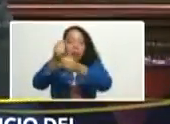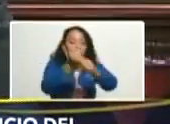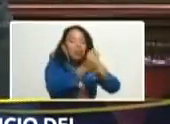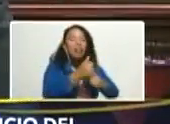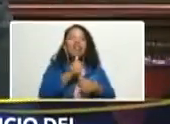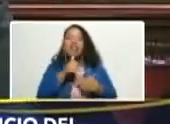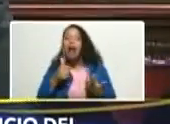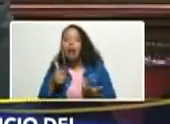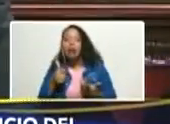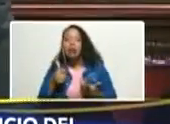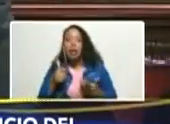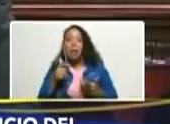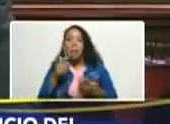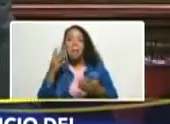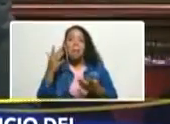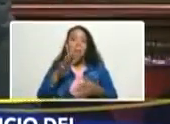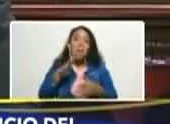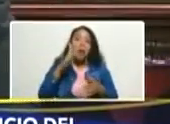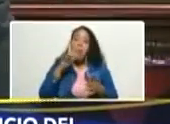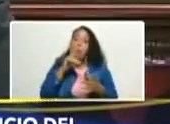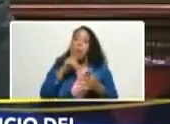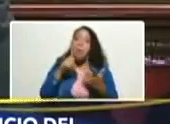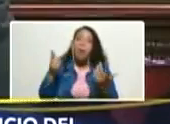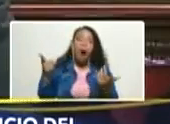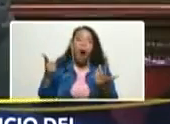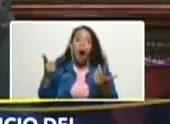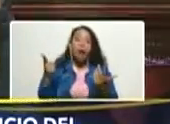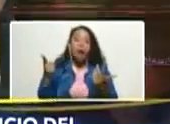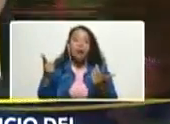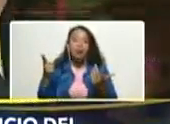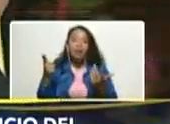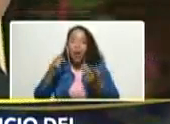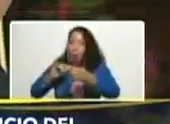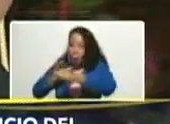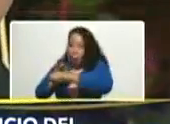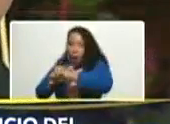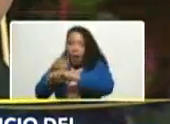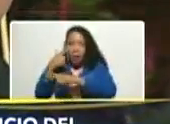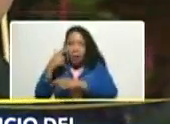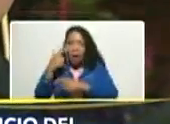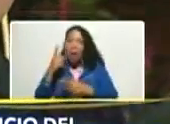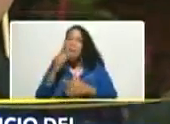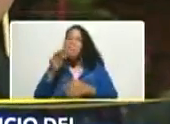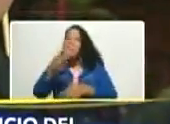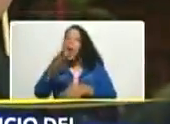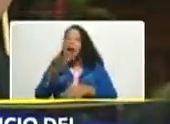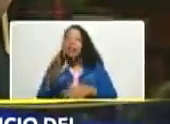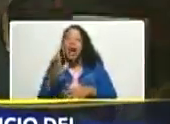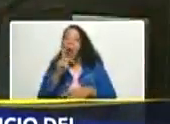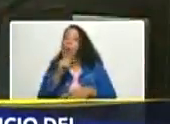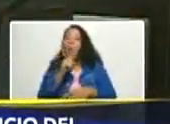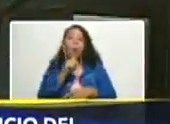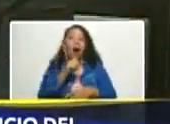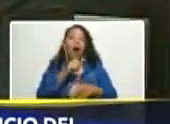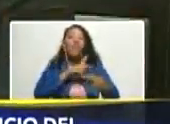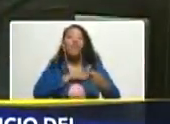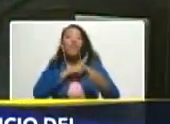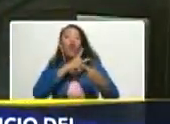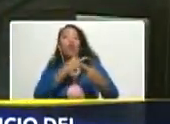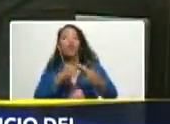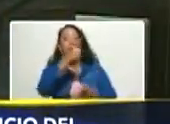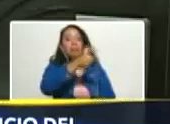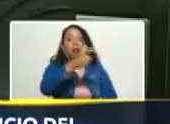que no hay doctor Jorge Rodríguez parece que no hay voluntarios